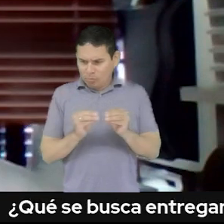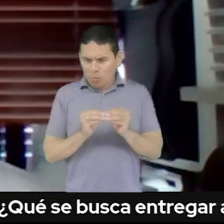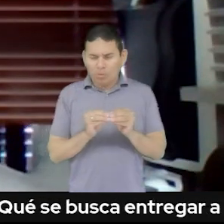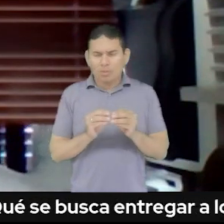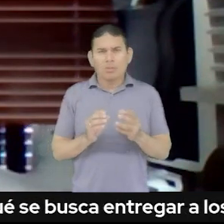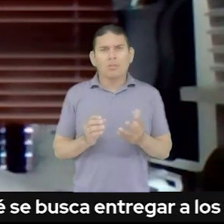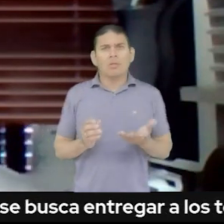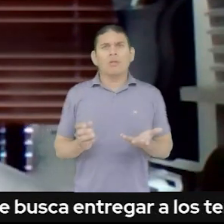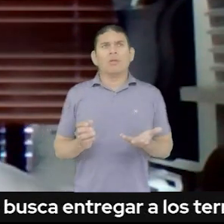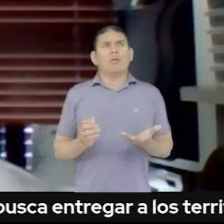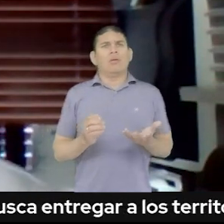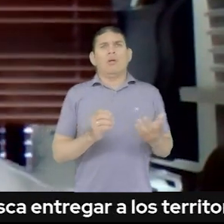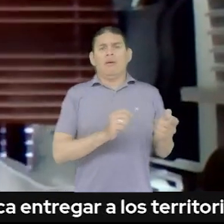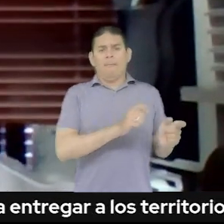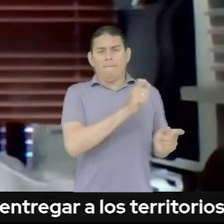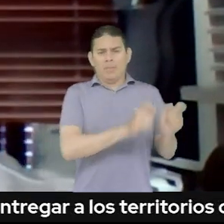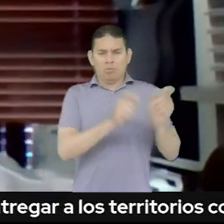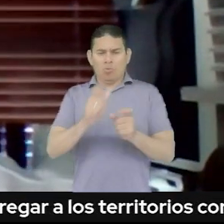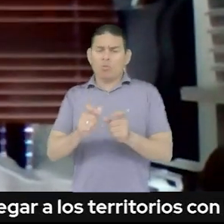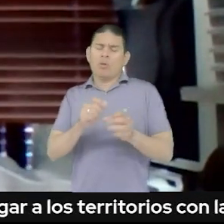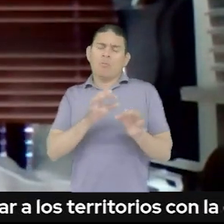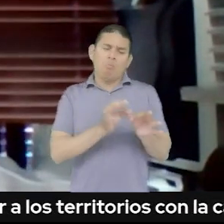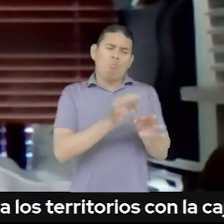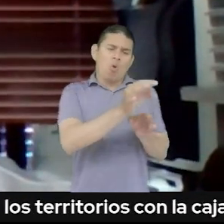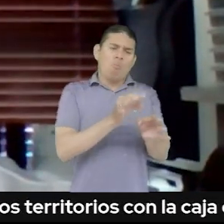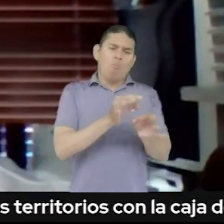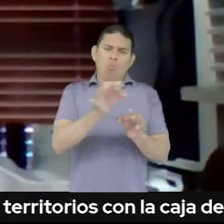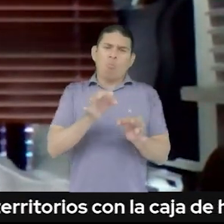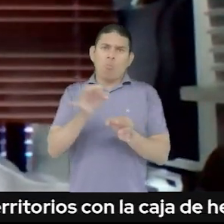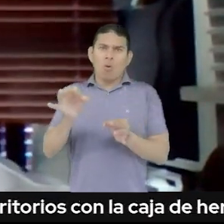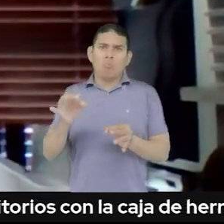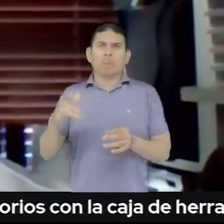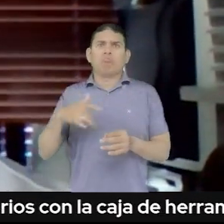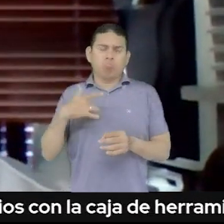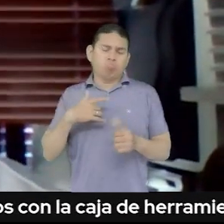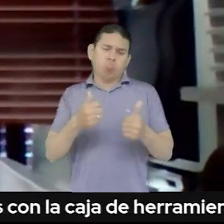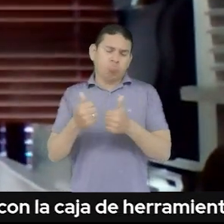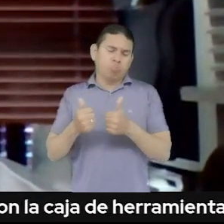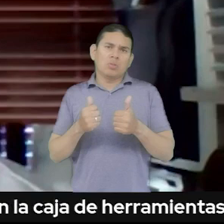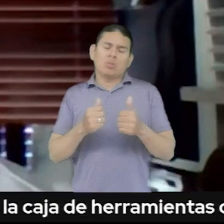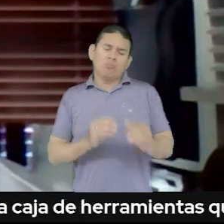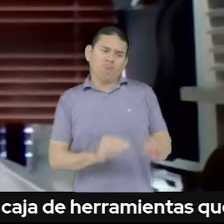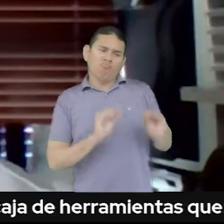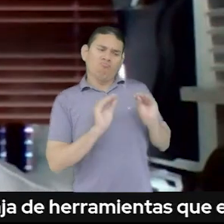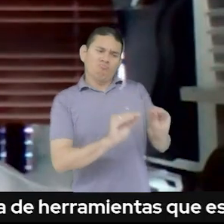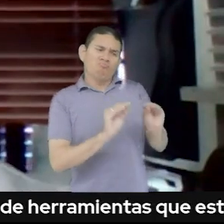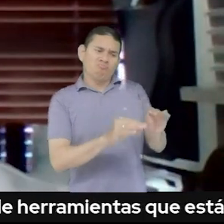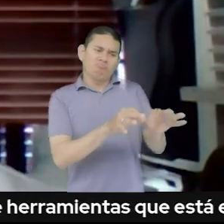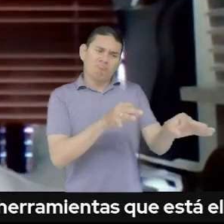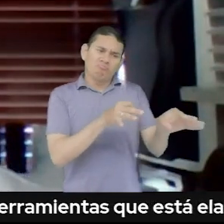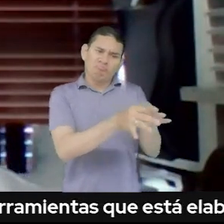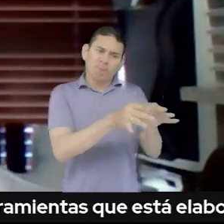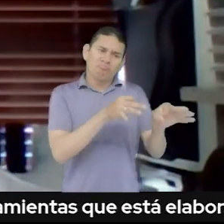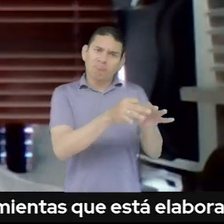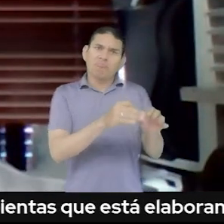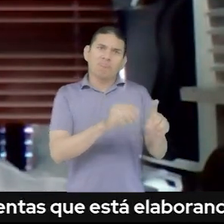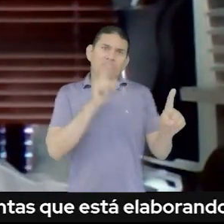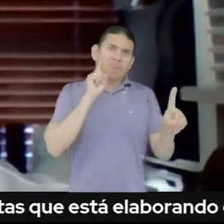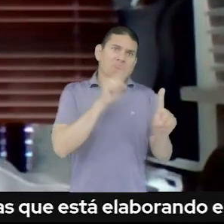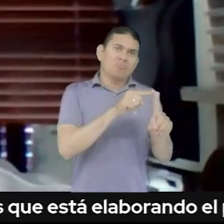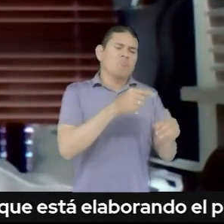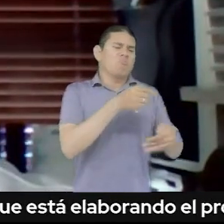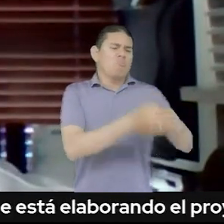todas las personas y todos los territorios que estén interesados en conocer más